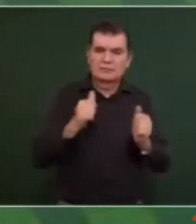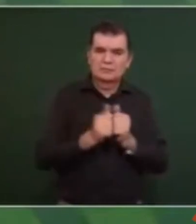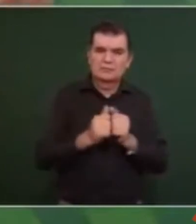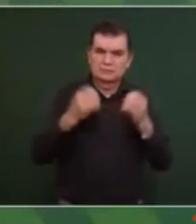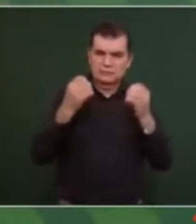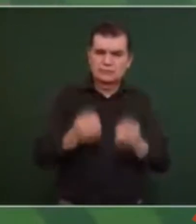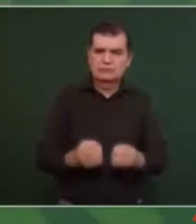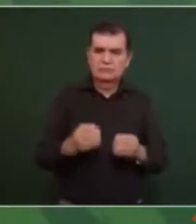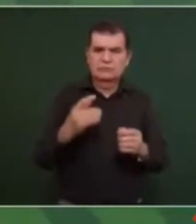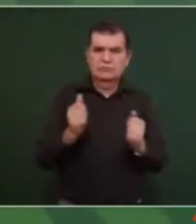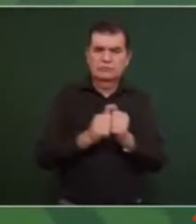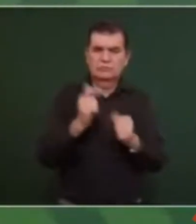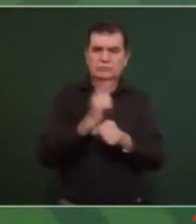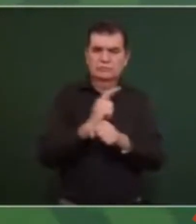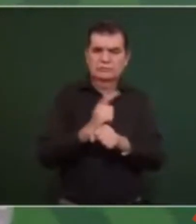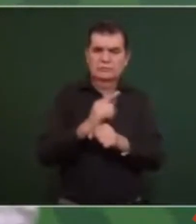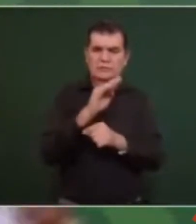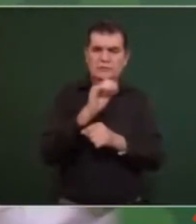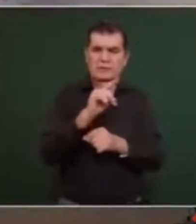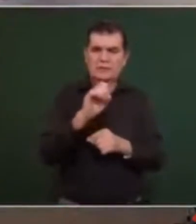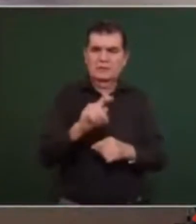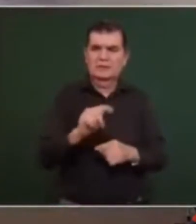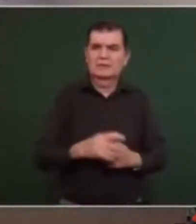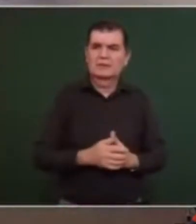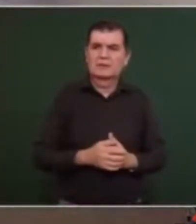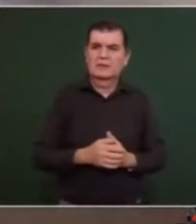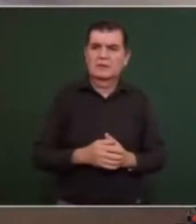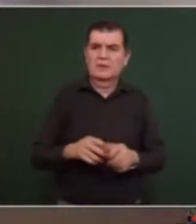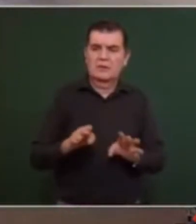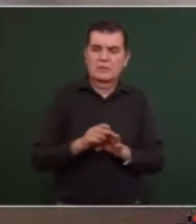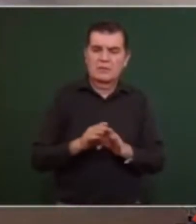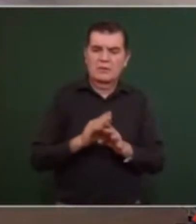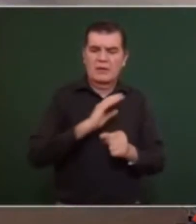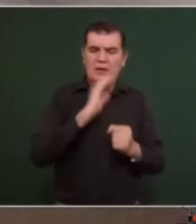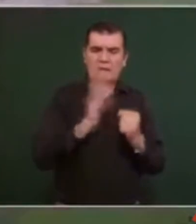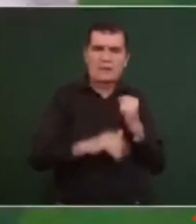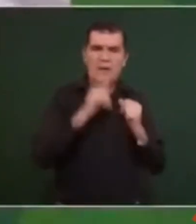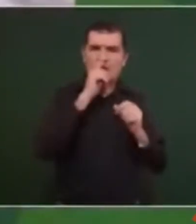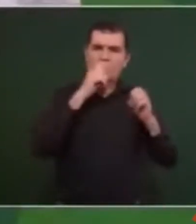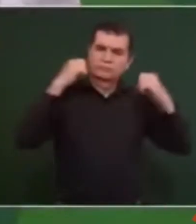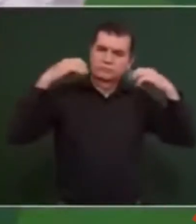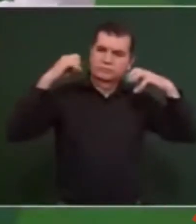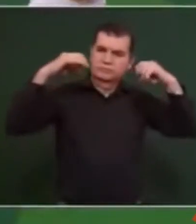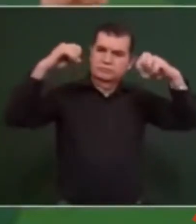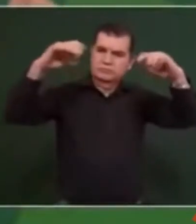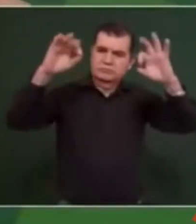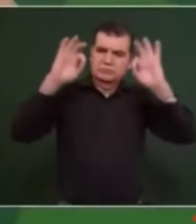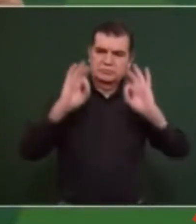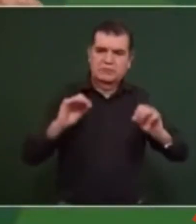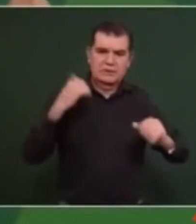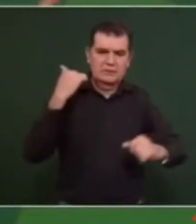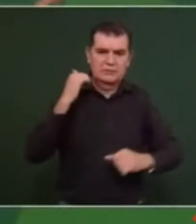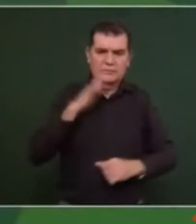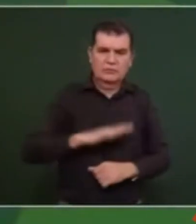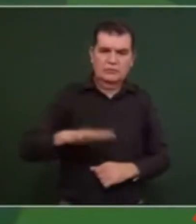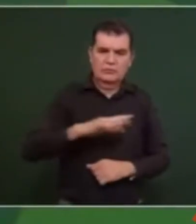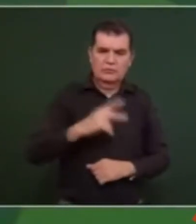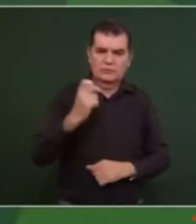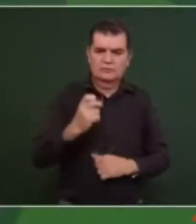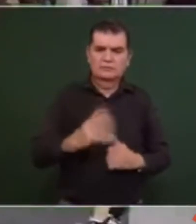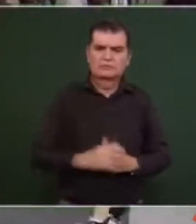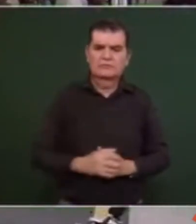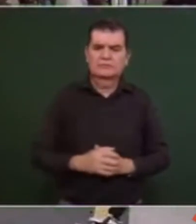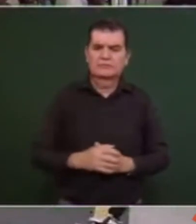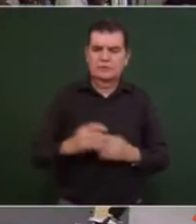ya con el licenciado Bartlett de que va a estar todo el alumbrado público de Acapulco ese es el